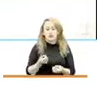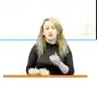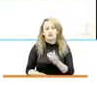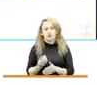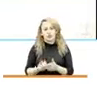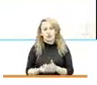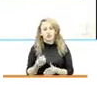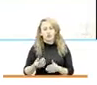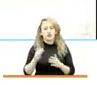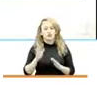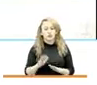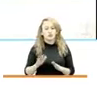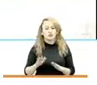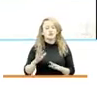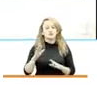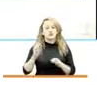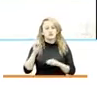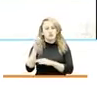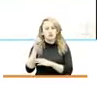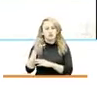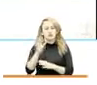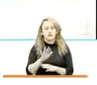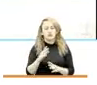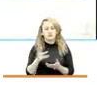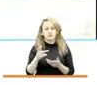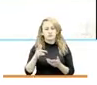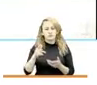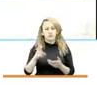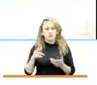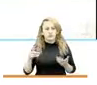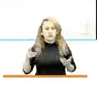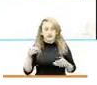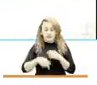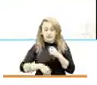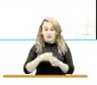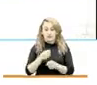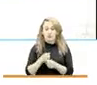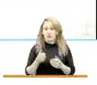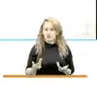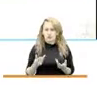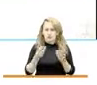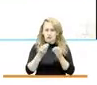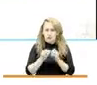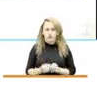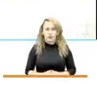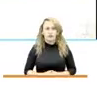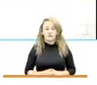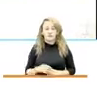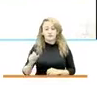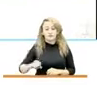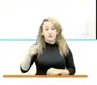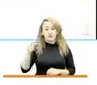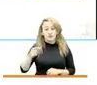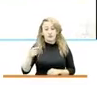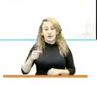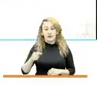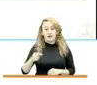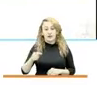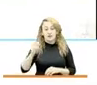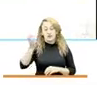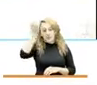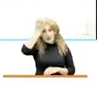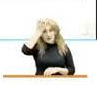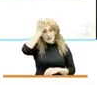montaje de las exposiciones que se llevaron a cabo en este año así. La primera piedra, exposición de la primera